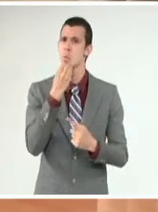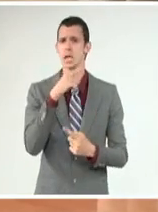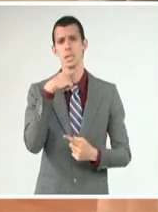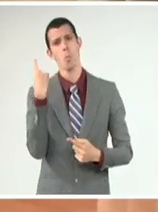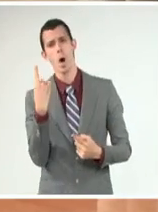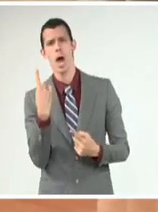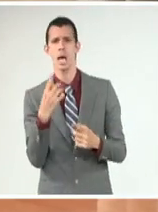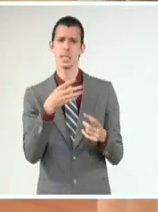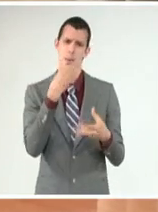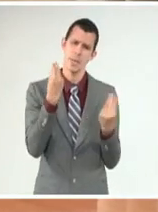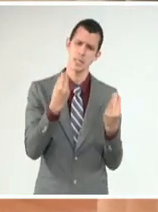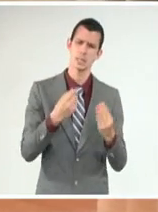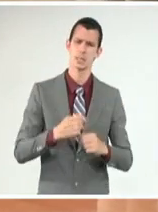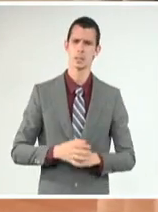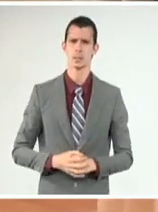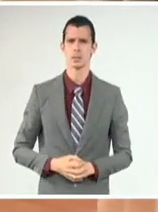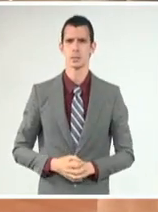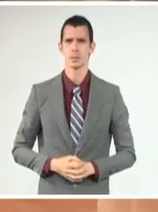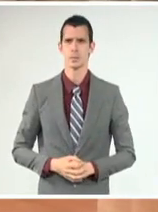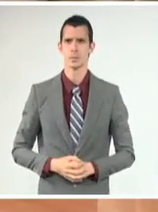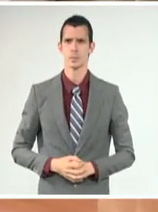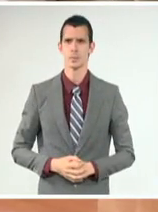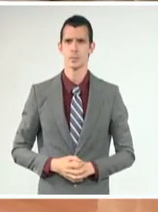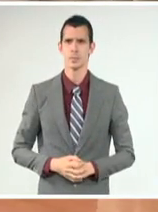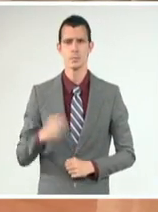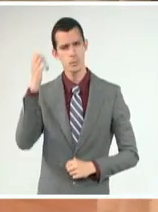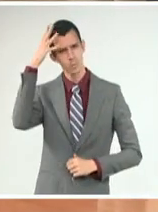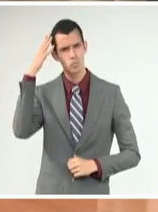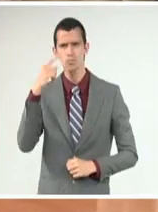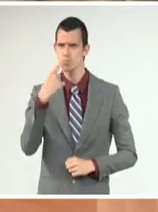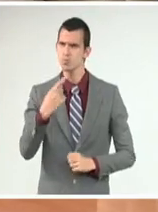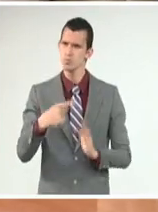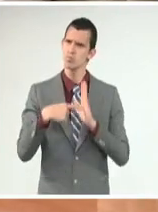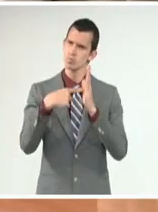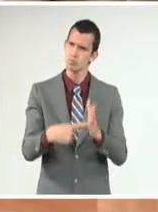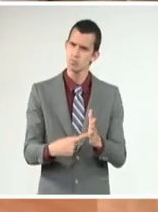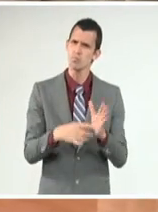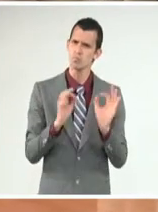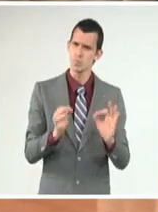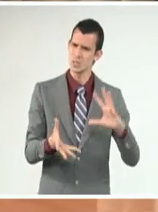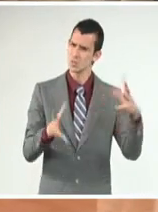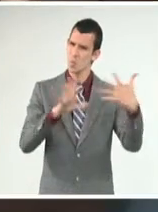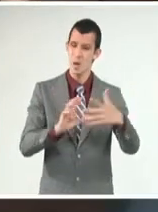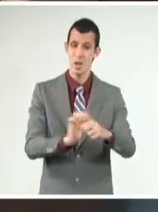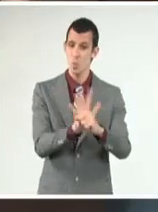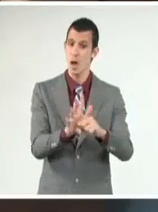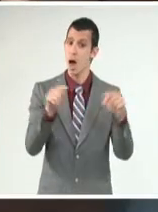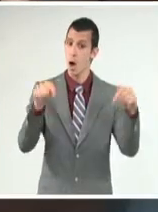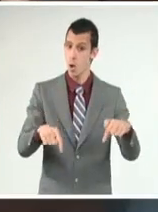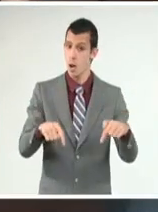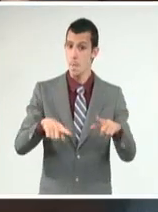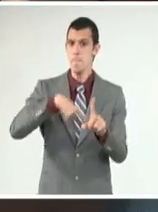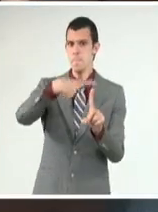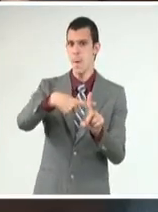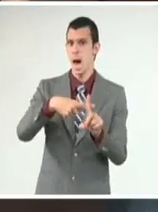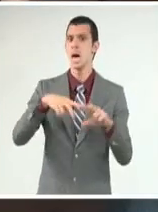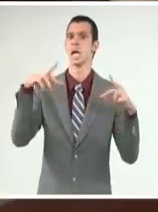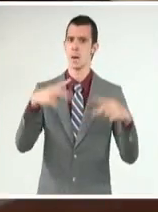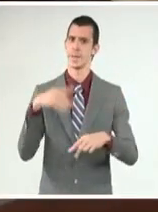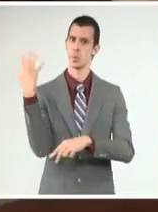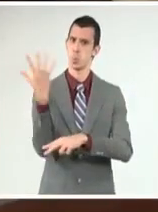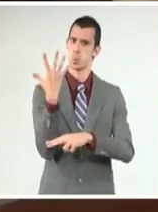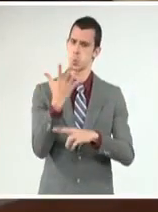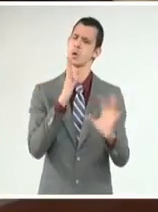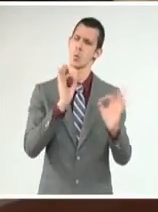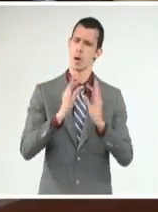a estar preparados para el paso de la tormenta, que se producirá en medio de la complejidad que hoy representa la epidemia de COVID-19.